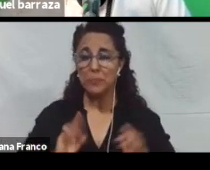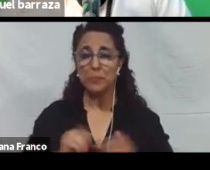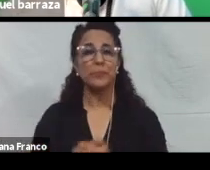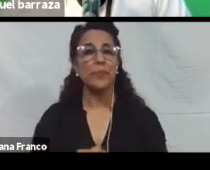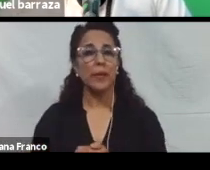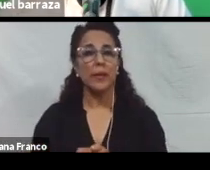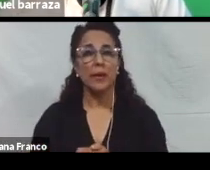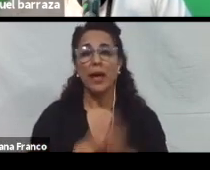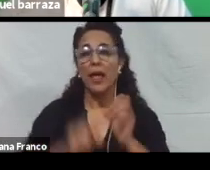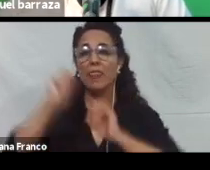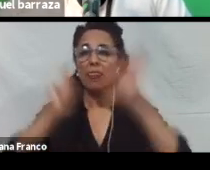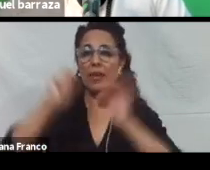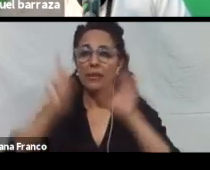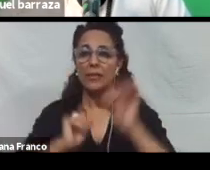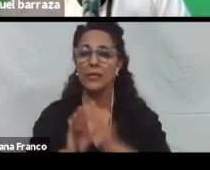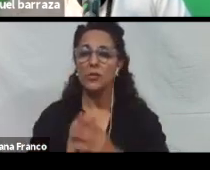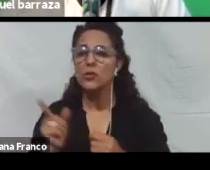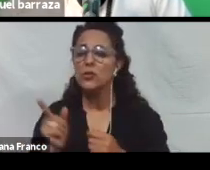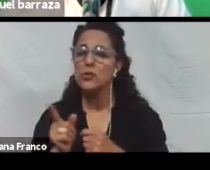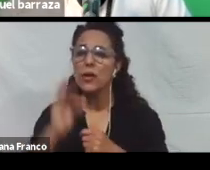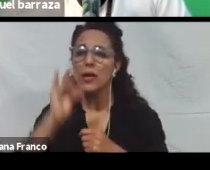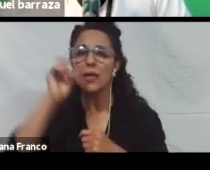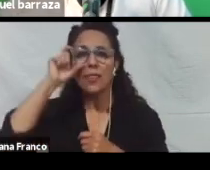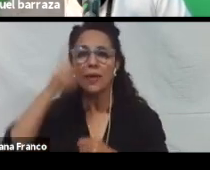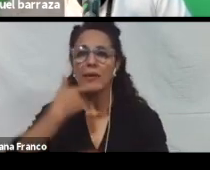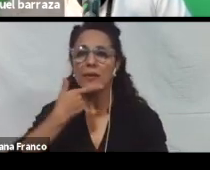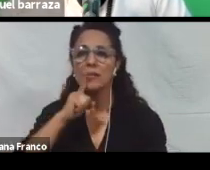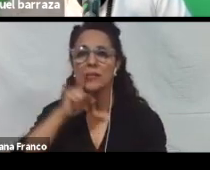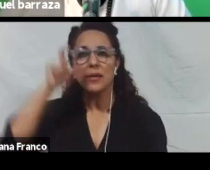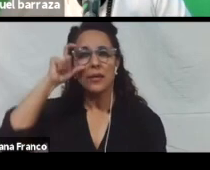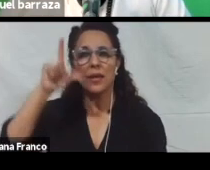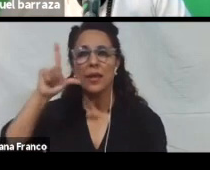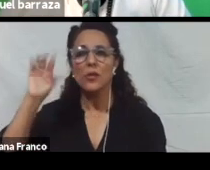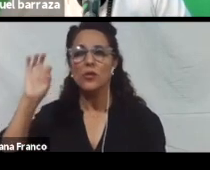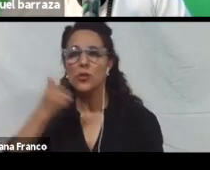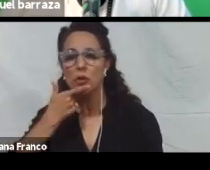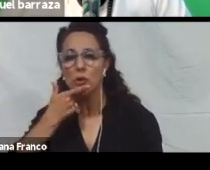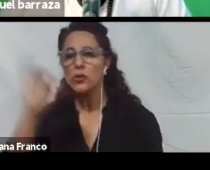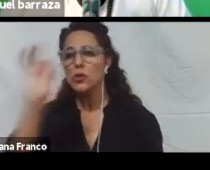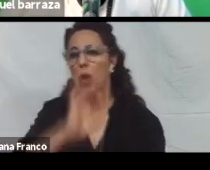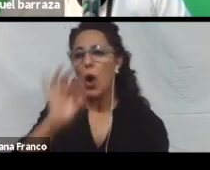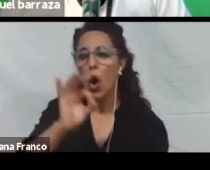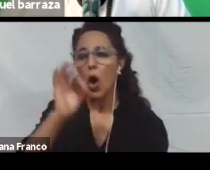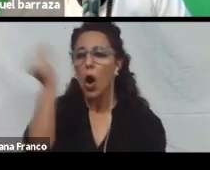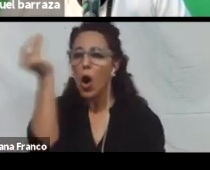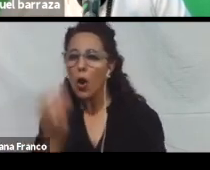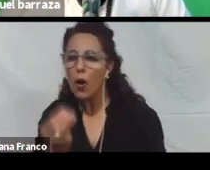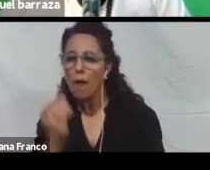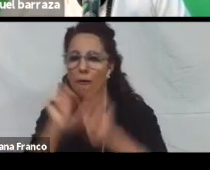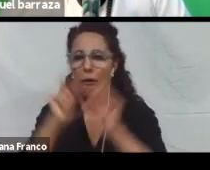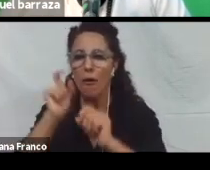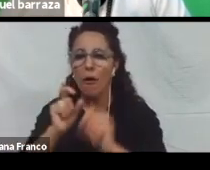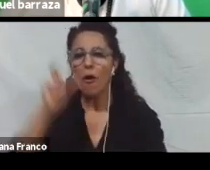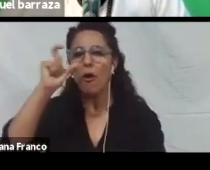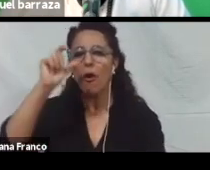Para que esos destellos o esas configuraciones de colores no te